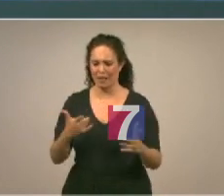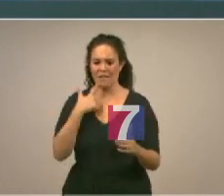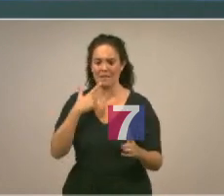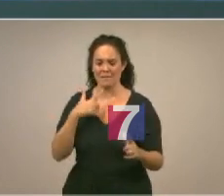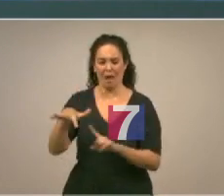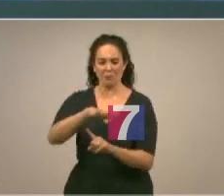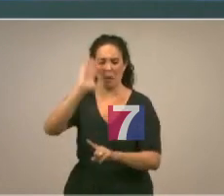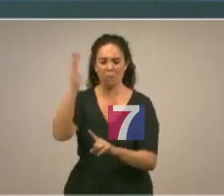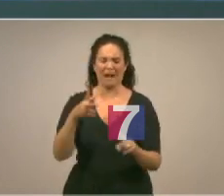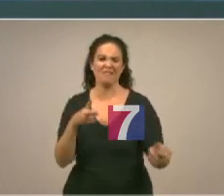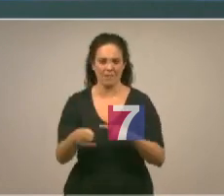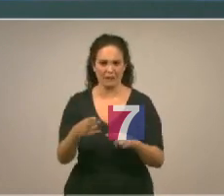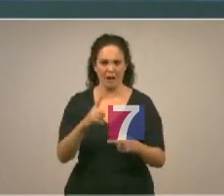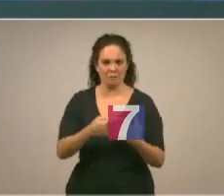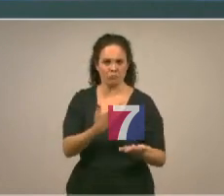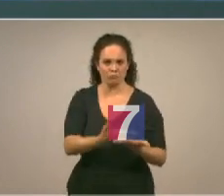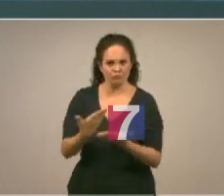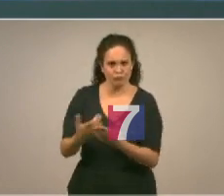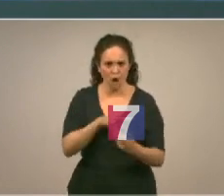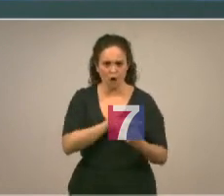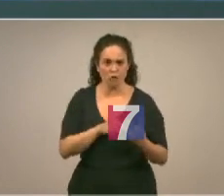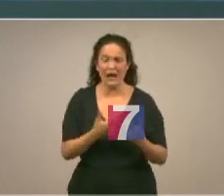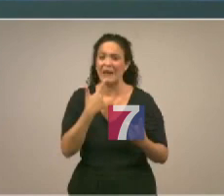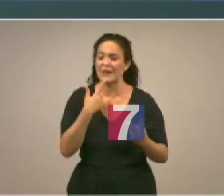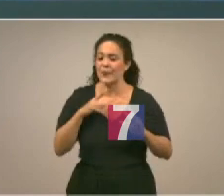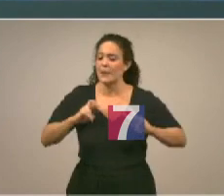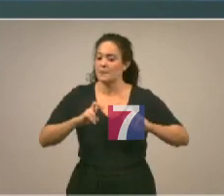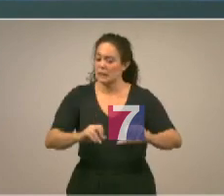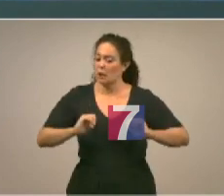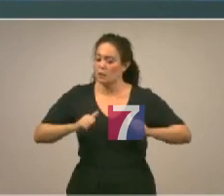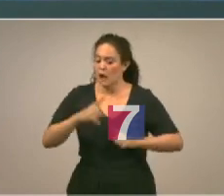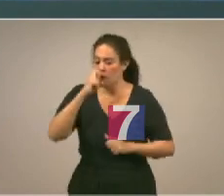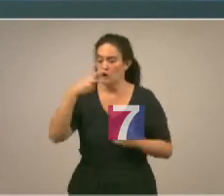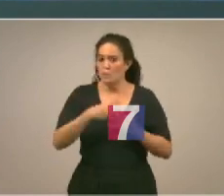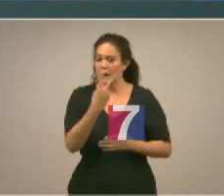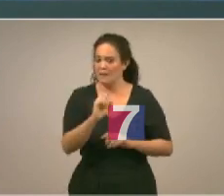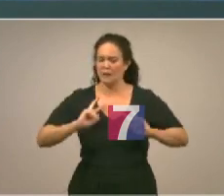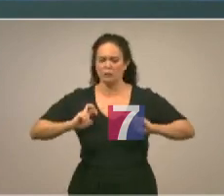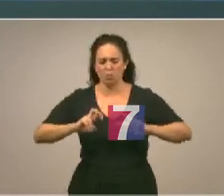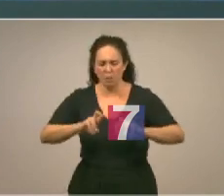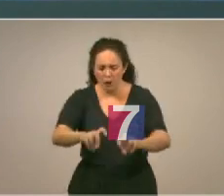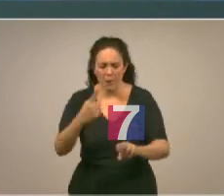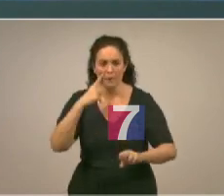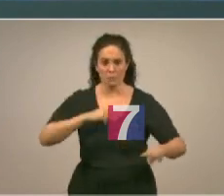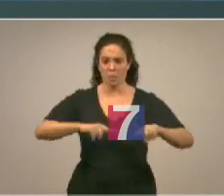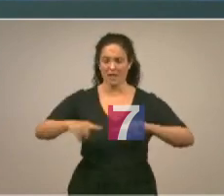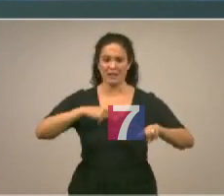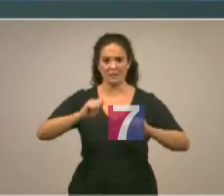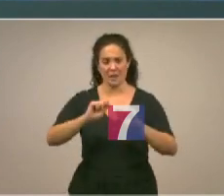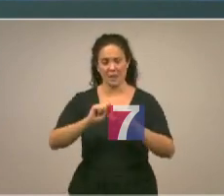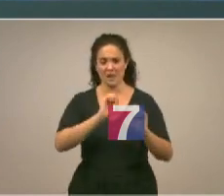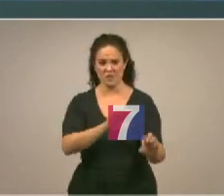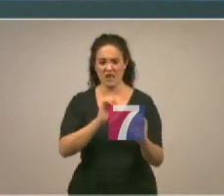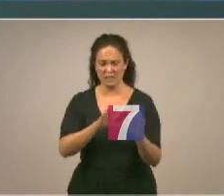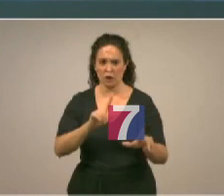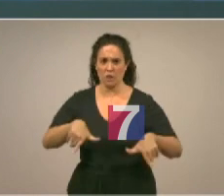ambientales en concreto se señala que según la investigación iniciada en 2020 a raíz de la directiva de vertido de residuos